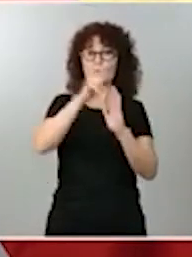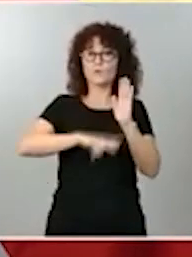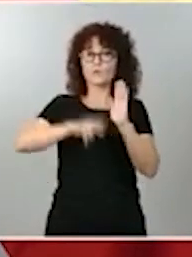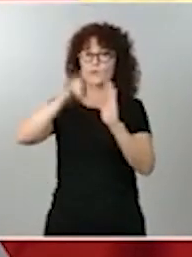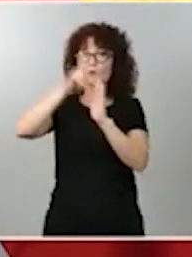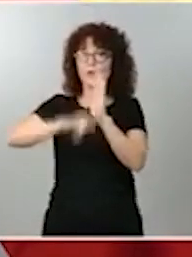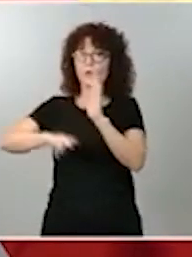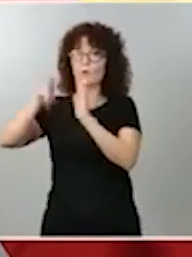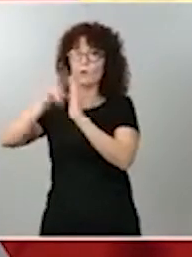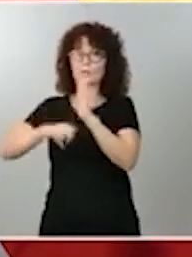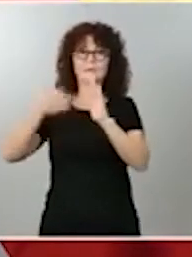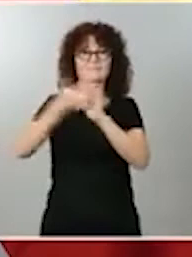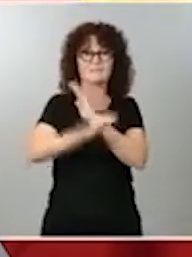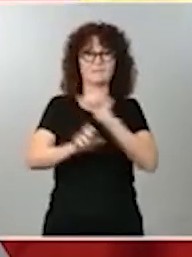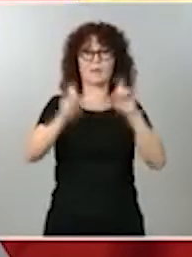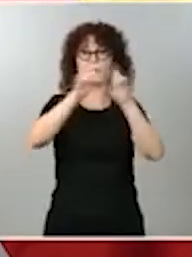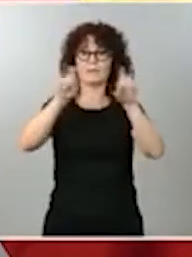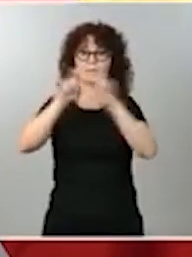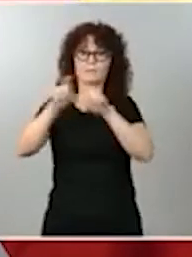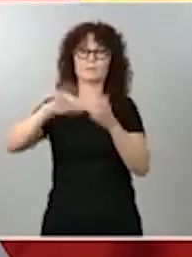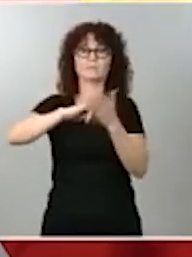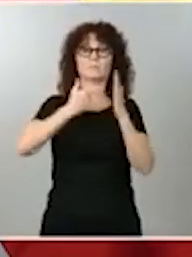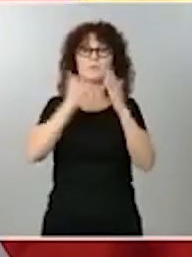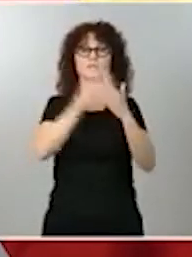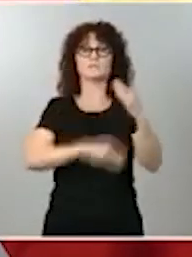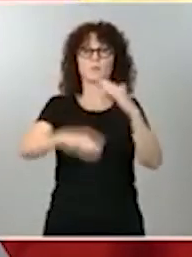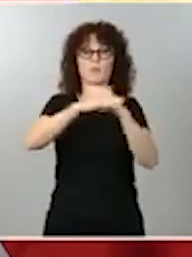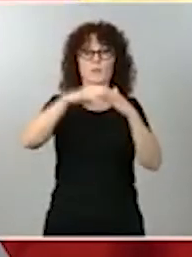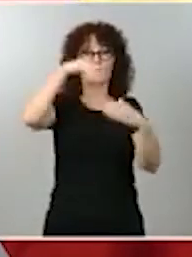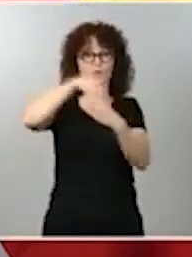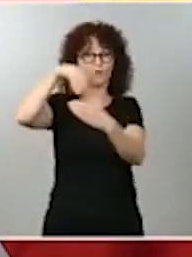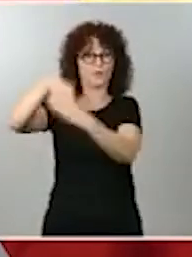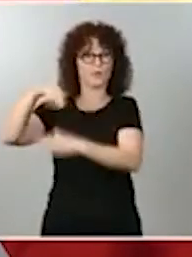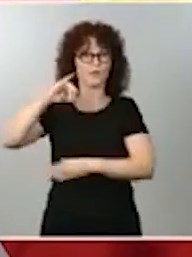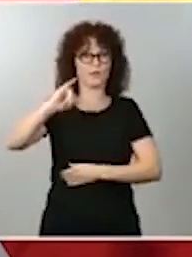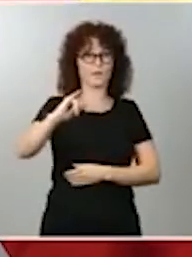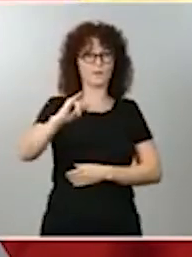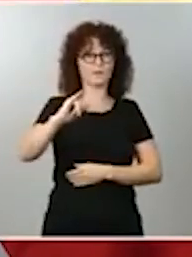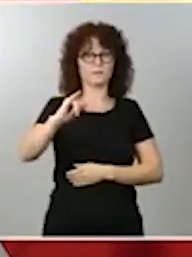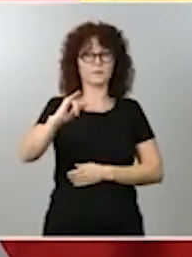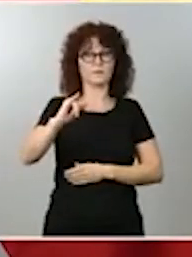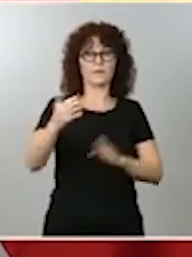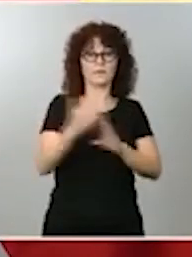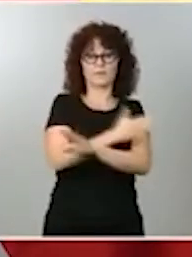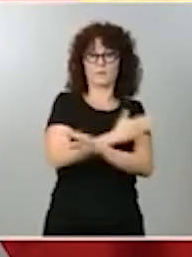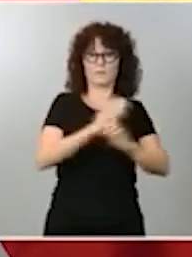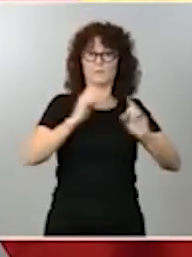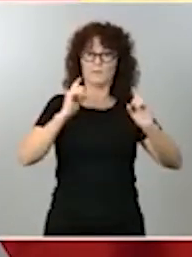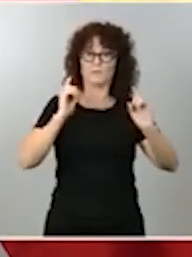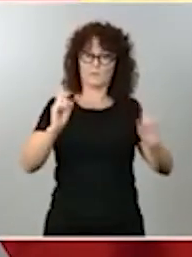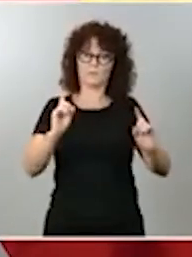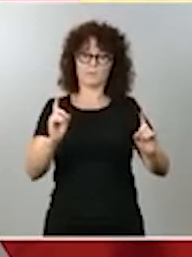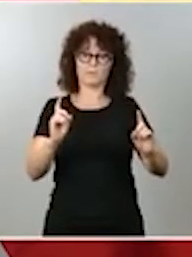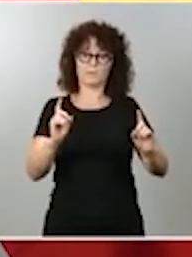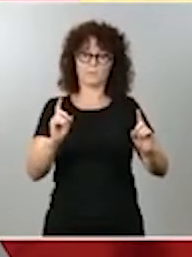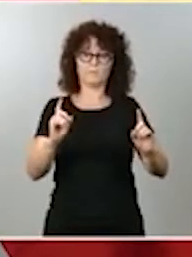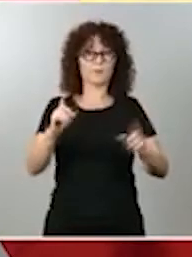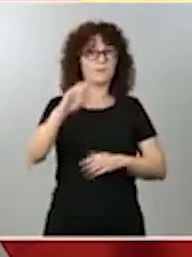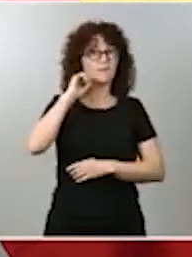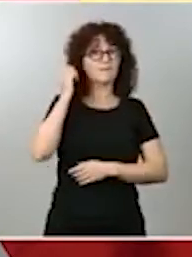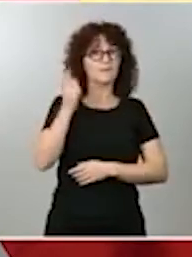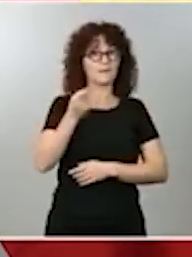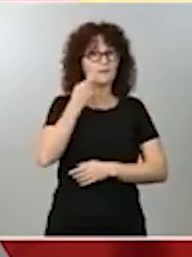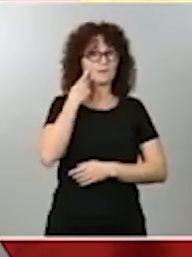dispongan de planes de igualdad que han de tener con carácter anticipado un diagnóstico que ha de ser